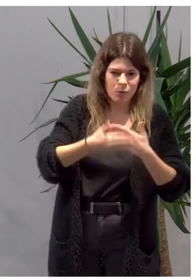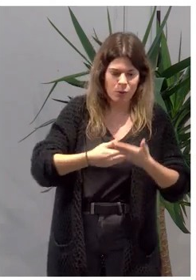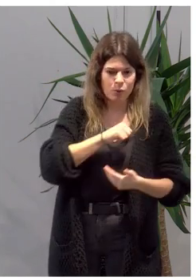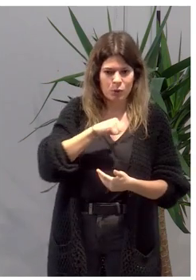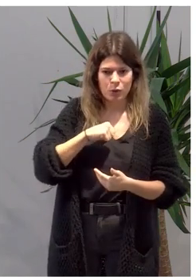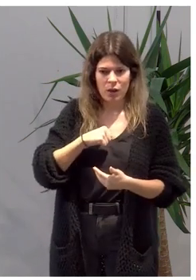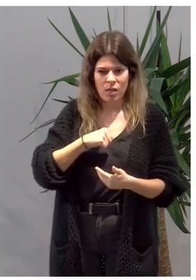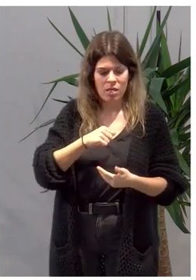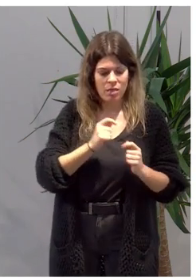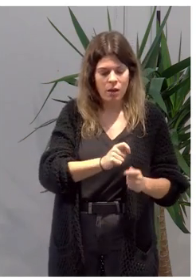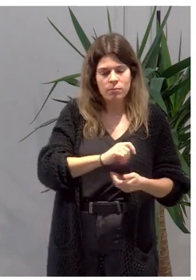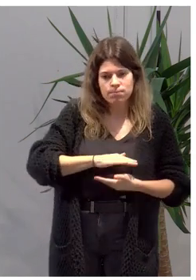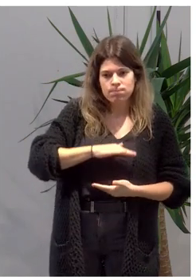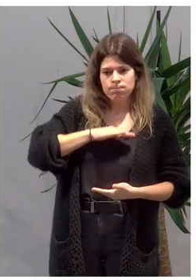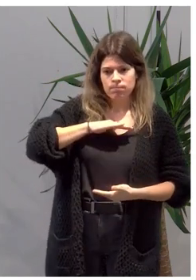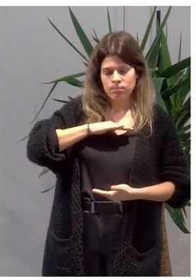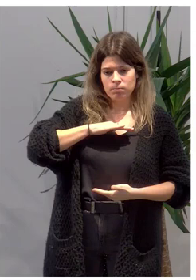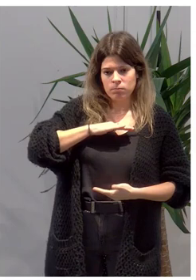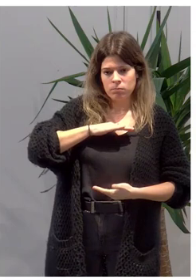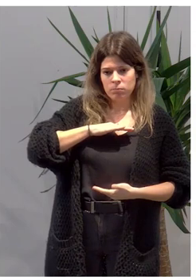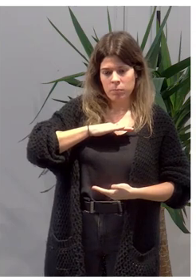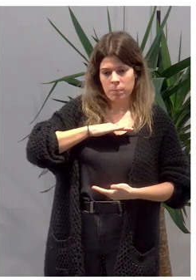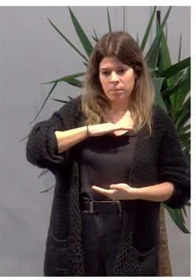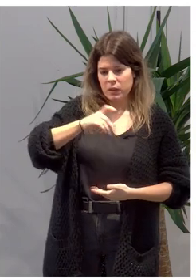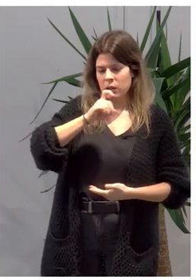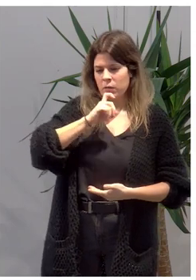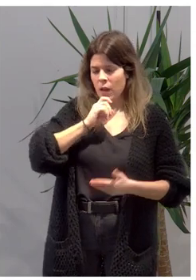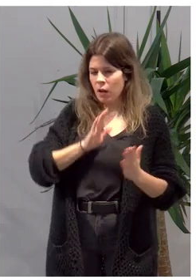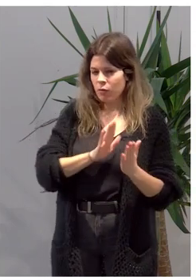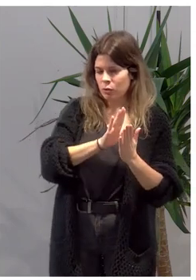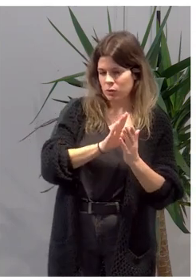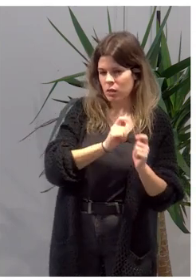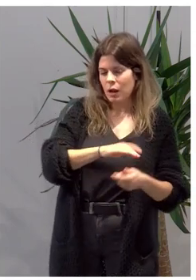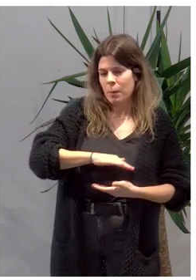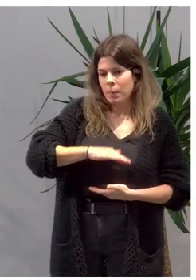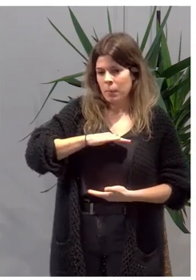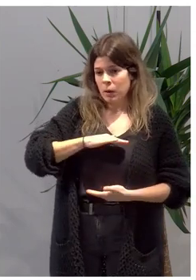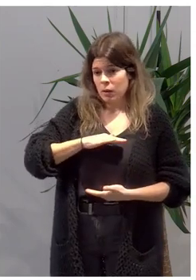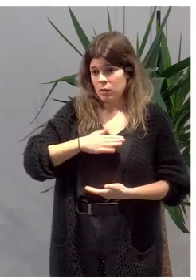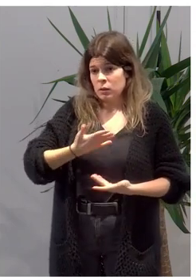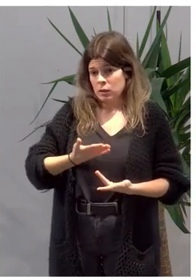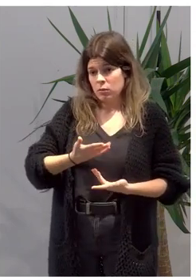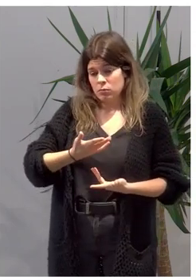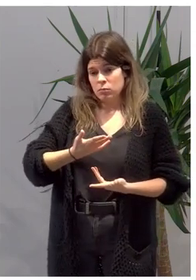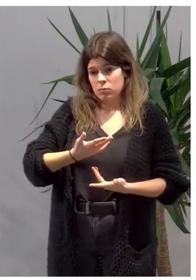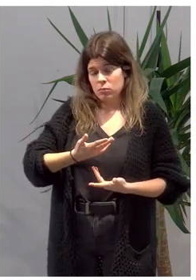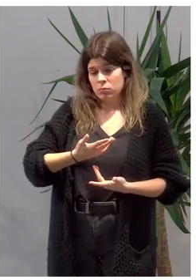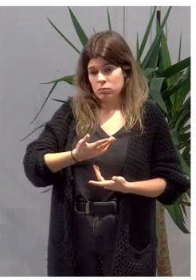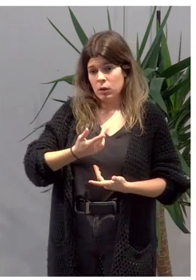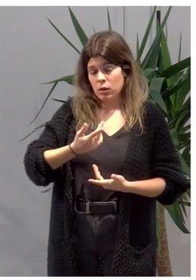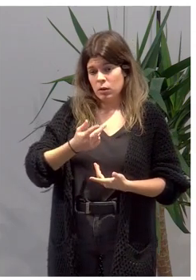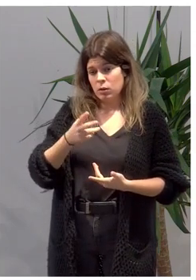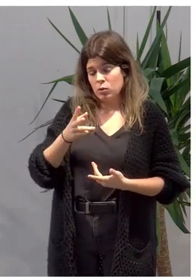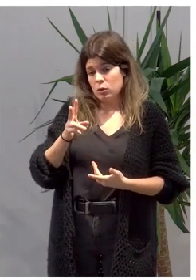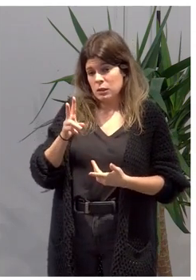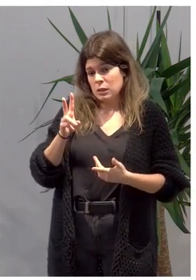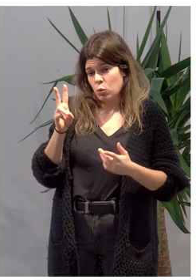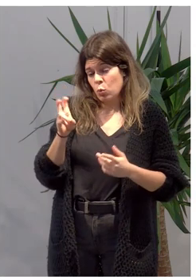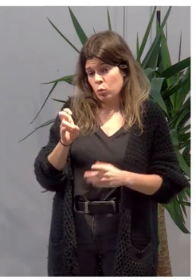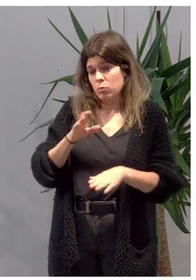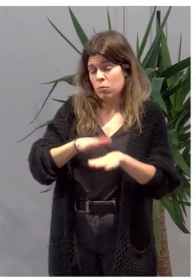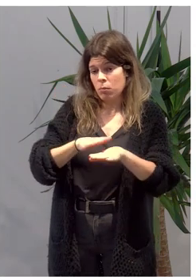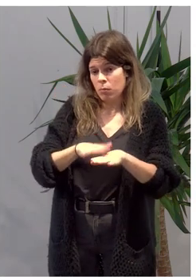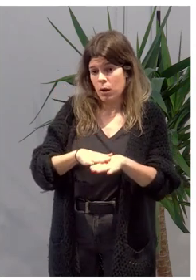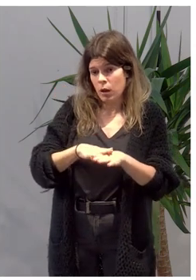competentes a ella en el afrontamiento de esas dificultades y que verdaderamente todo esto nos sirva para proteger a los niños, a las niñas y a los